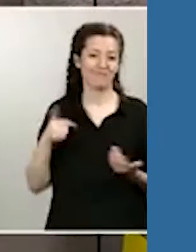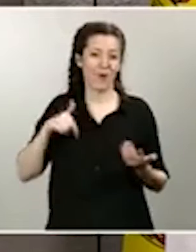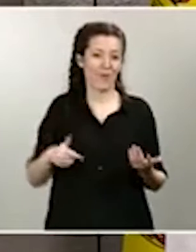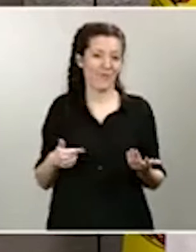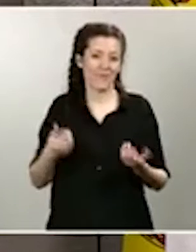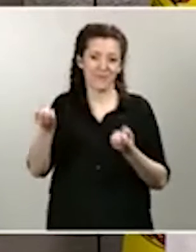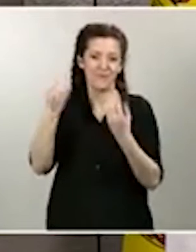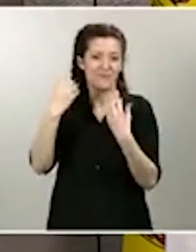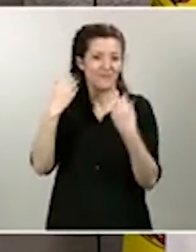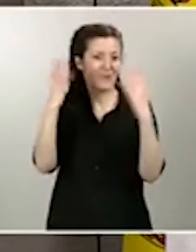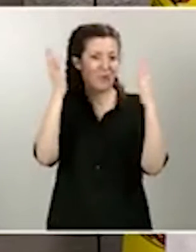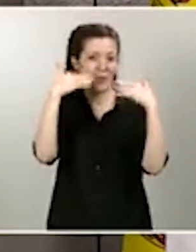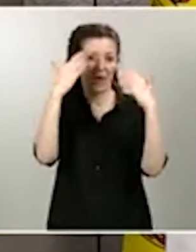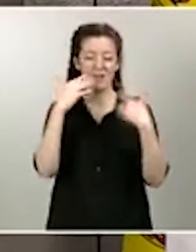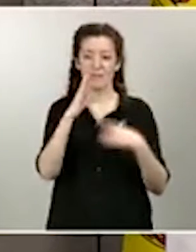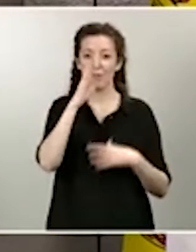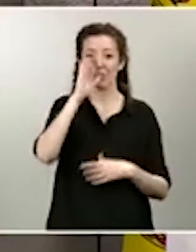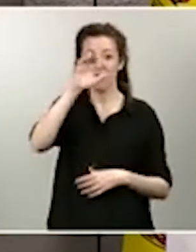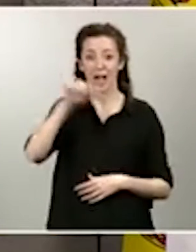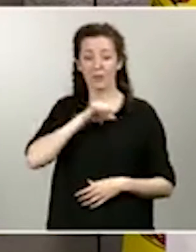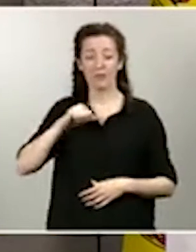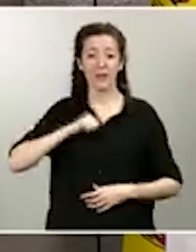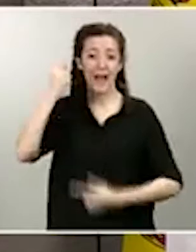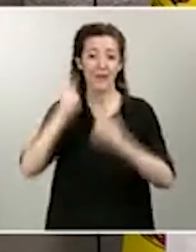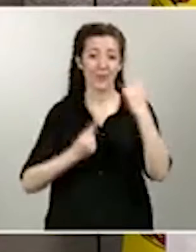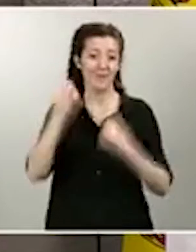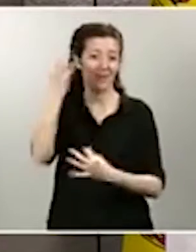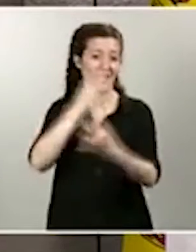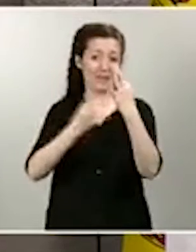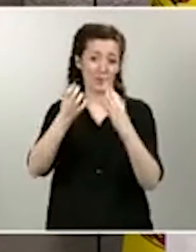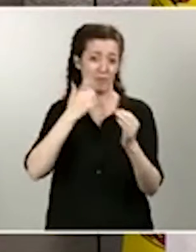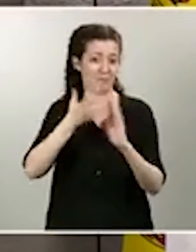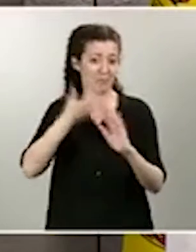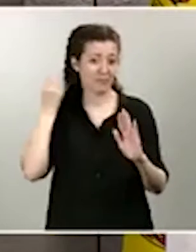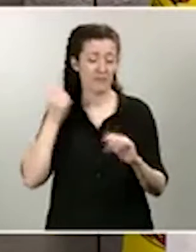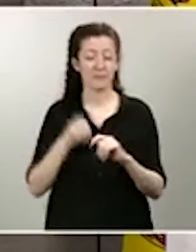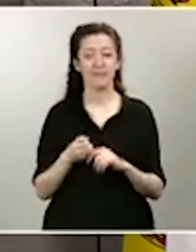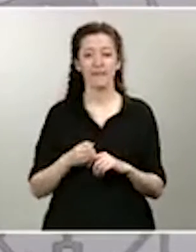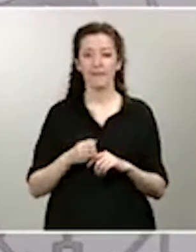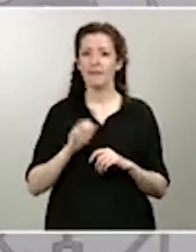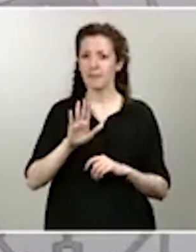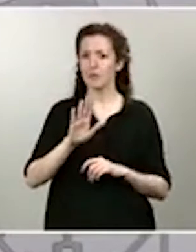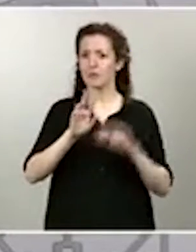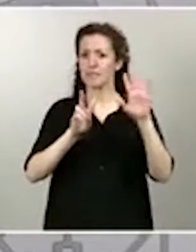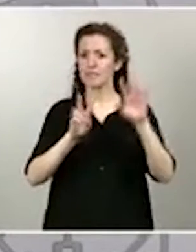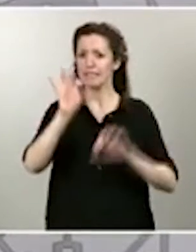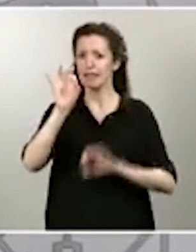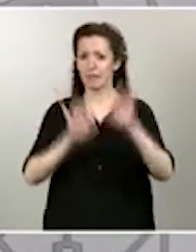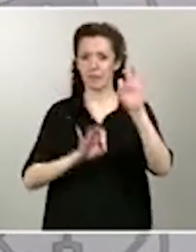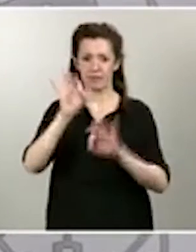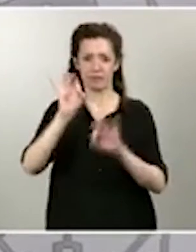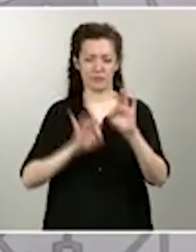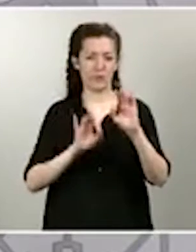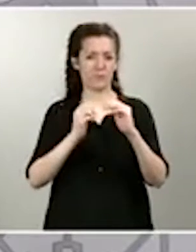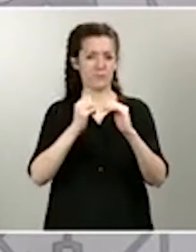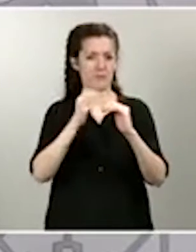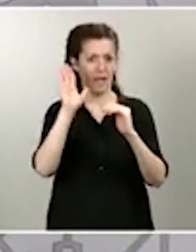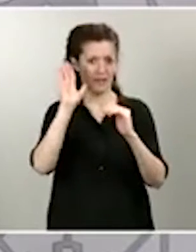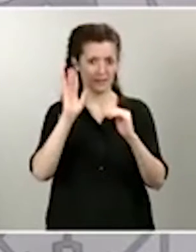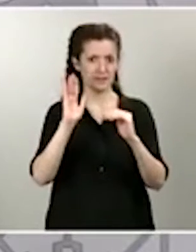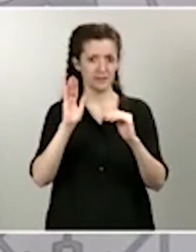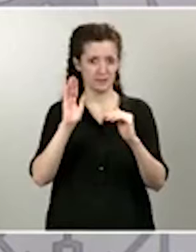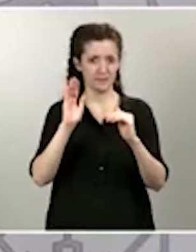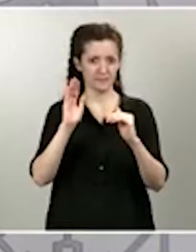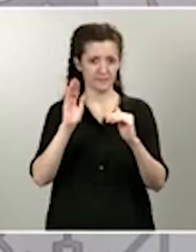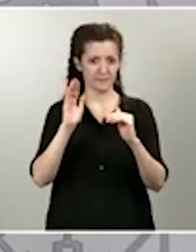Sí que les puedo indicar ya algunos datos importantes basados en datos del más del 70% de los casos